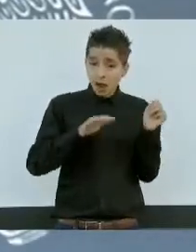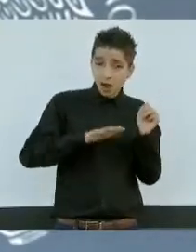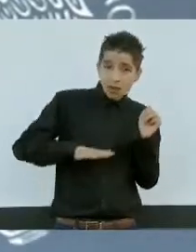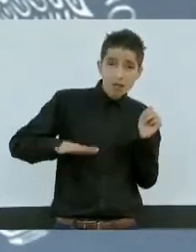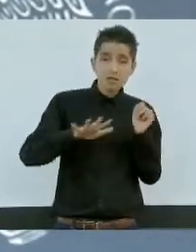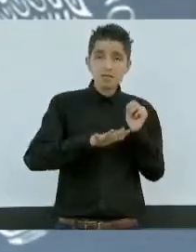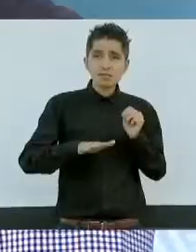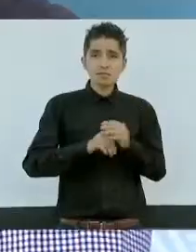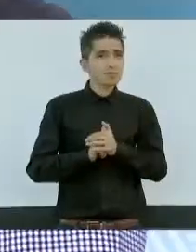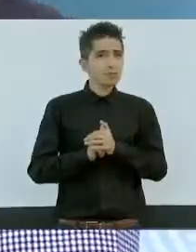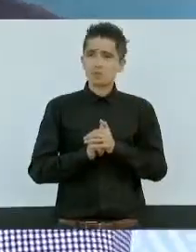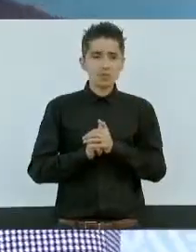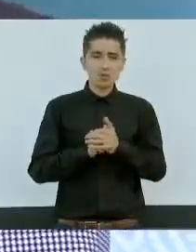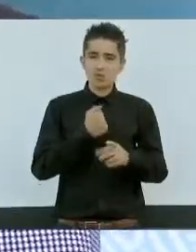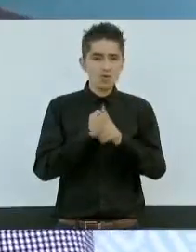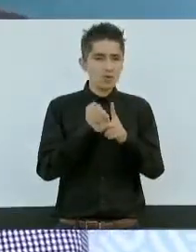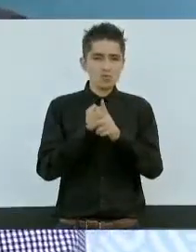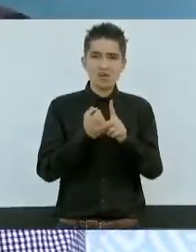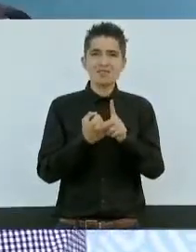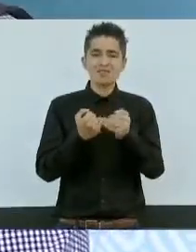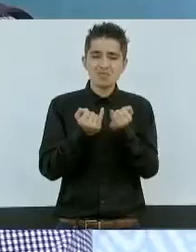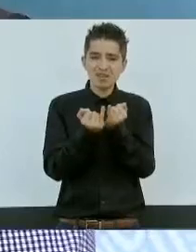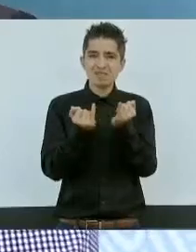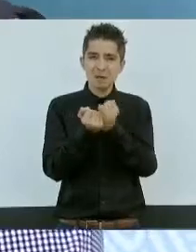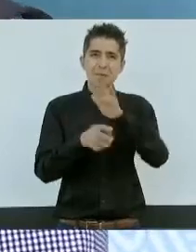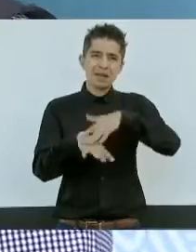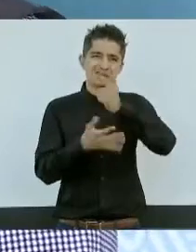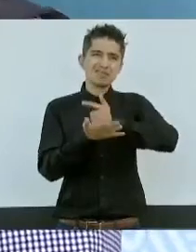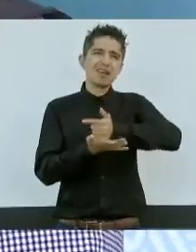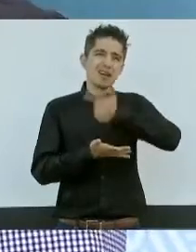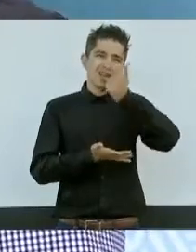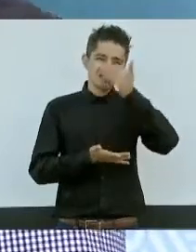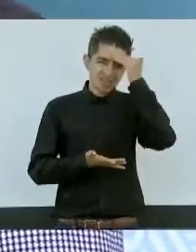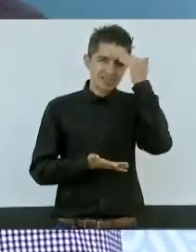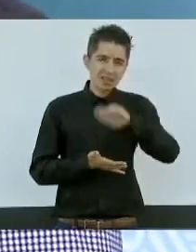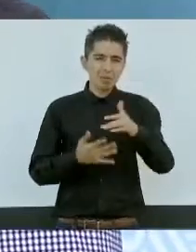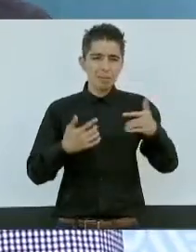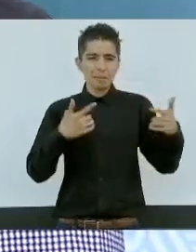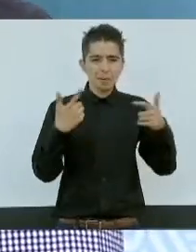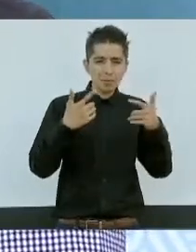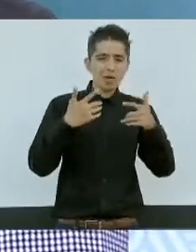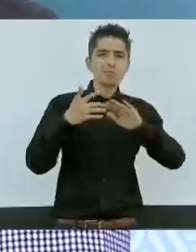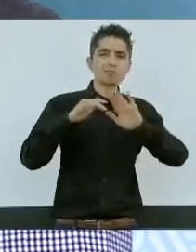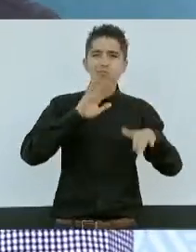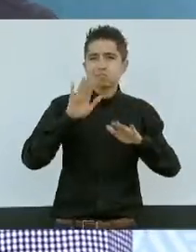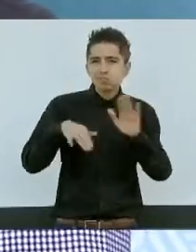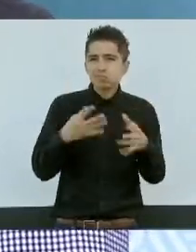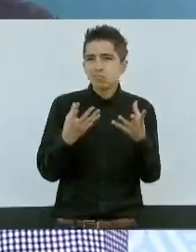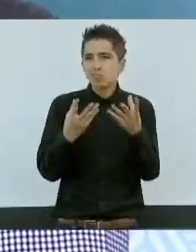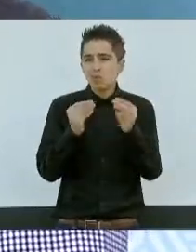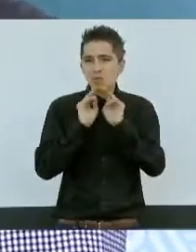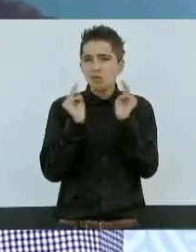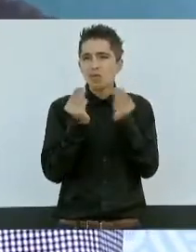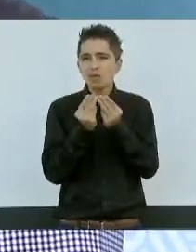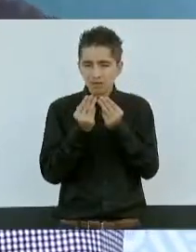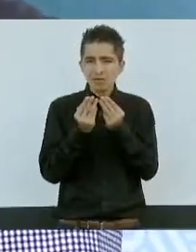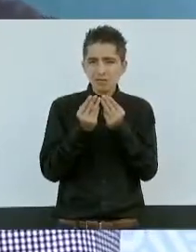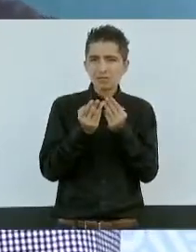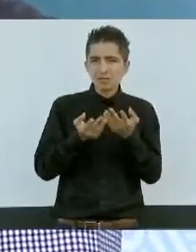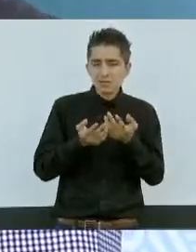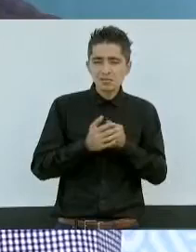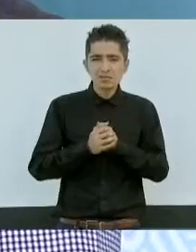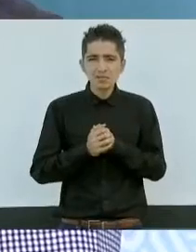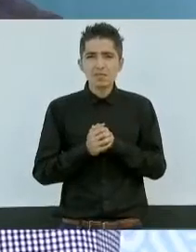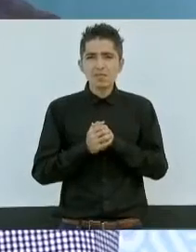se escapa a esta problemática tan grave de la violencia, principalmente en lo que tiene que ver con